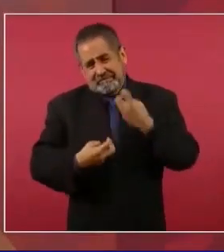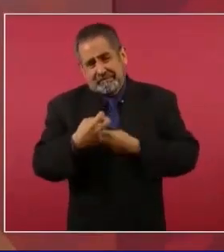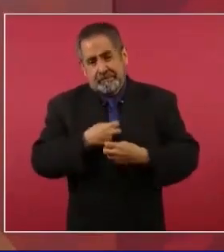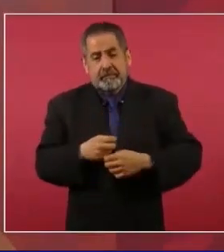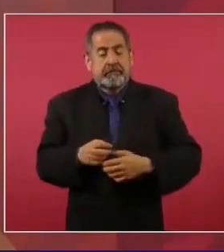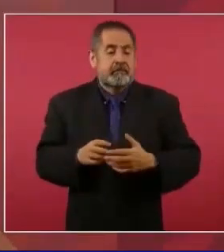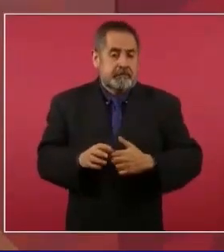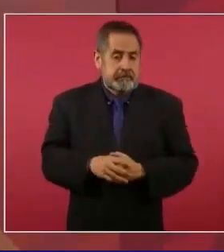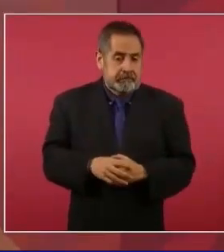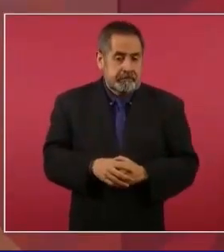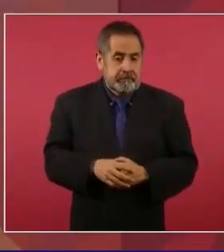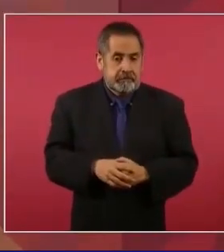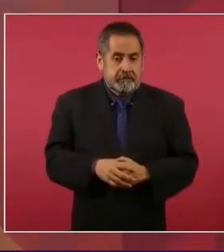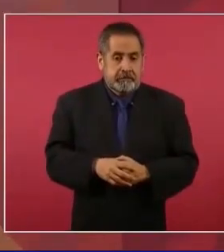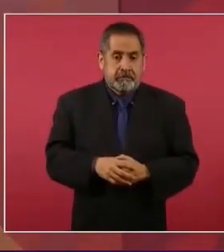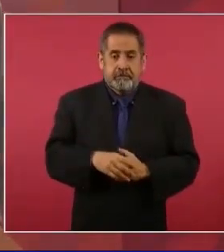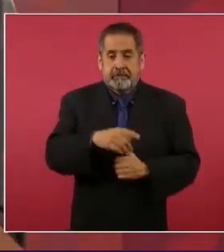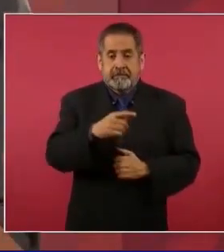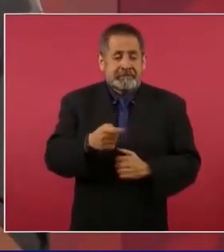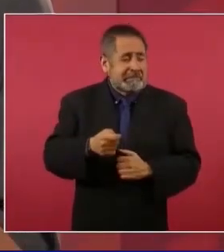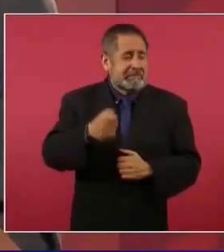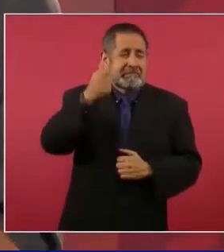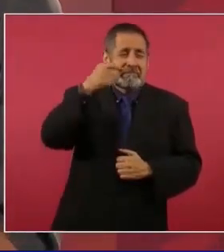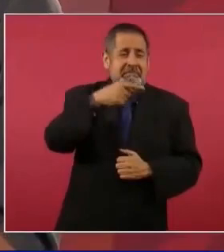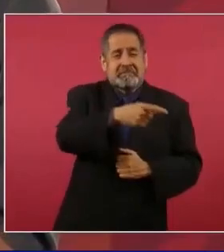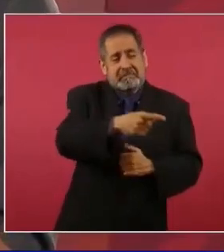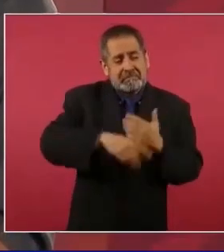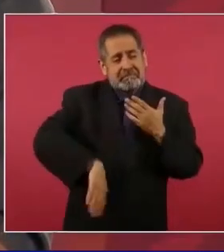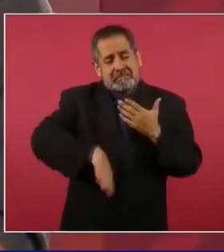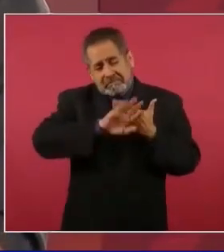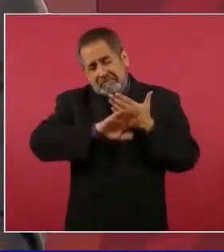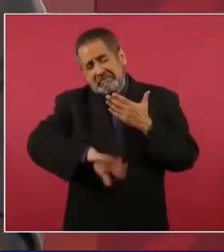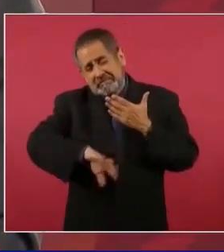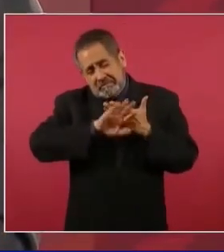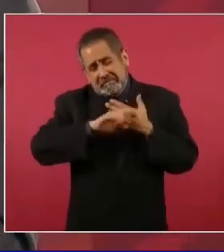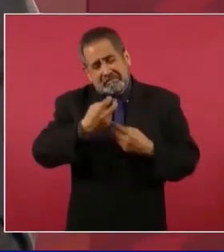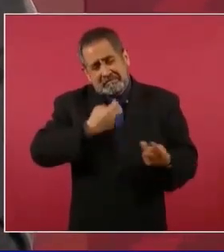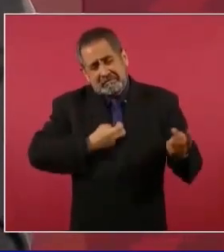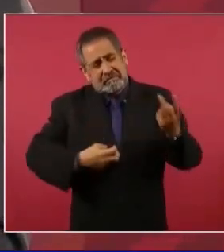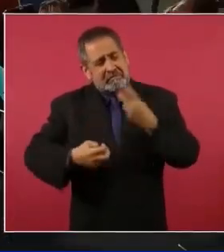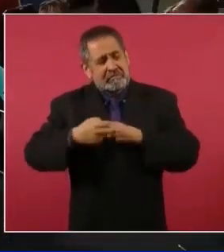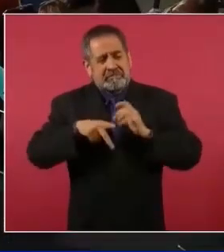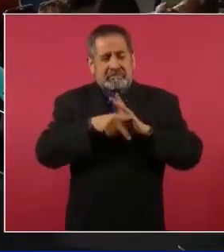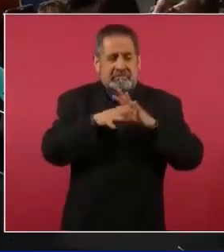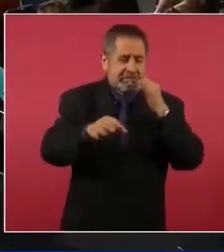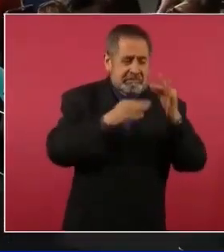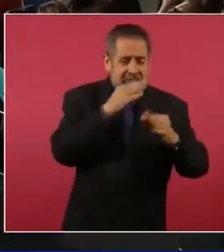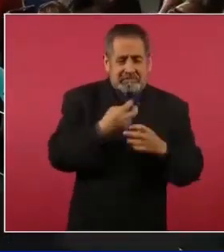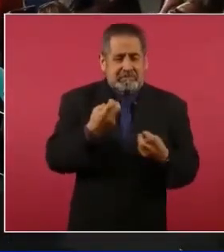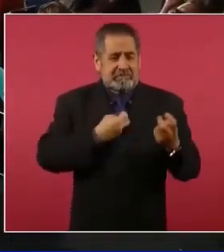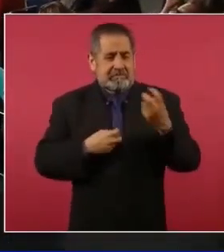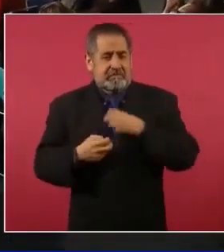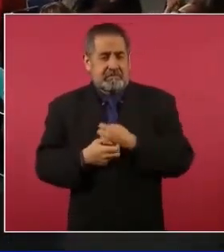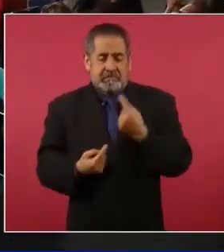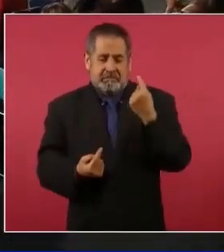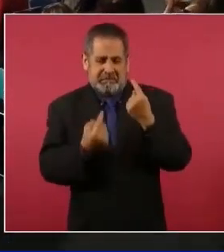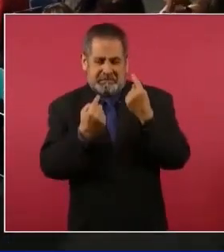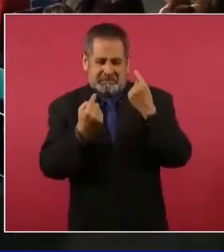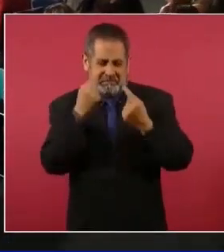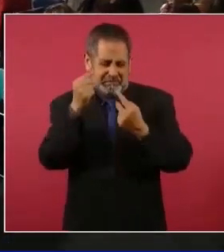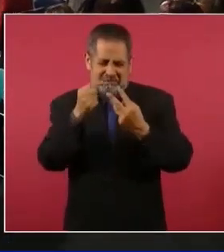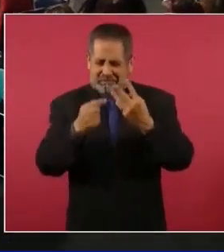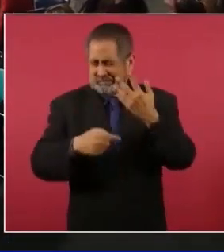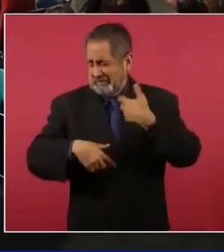de las primeras campañas en contra, en donde me decían de todo.